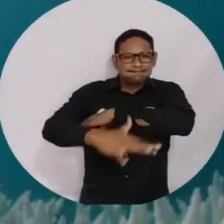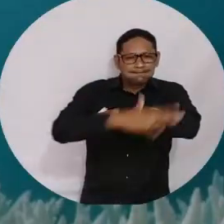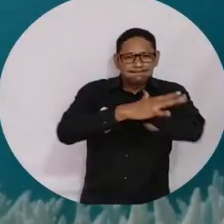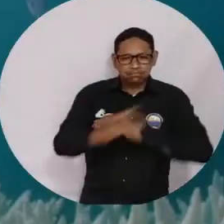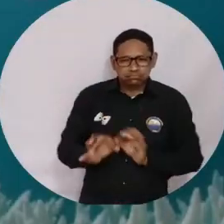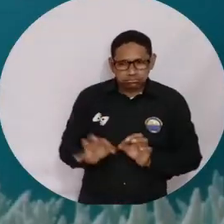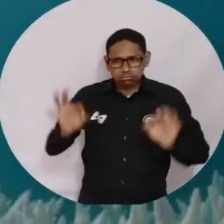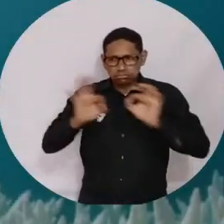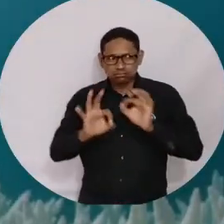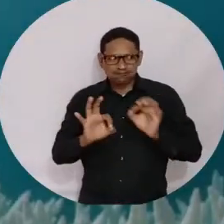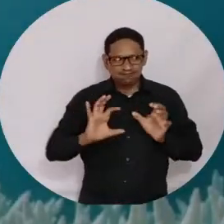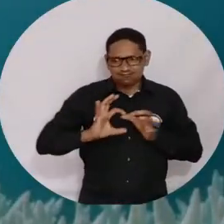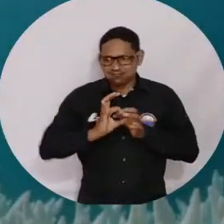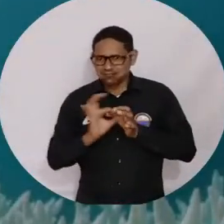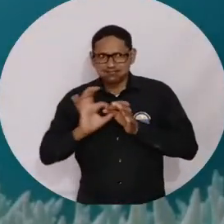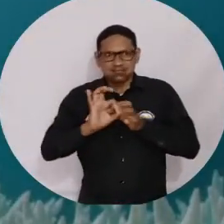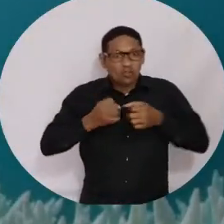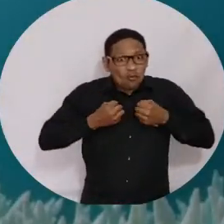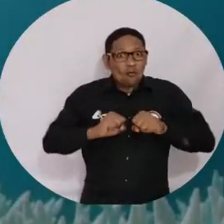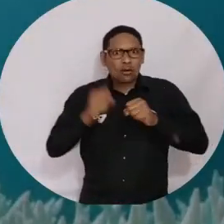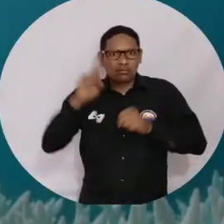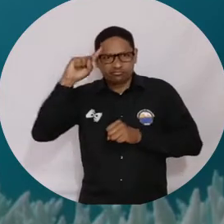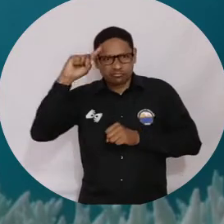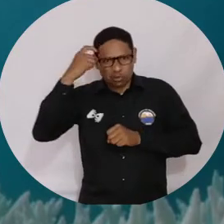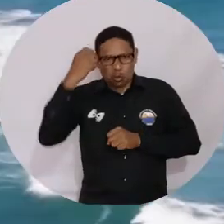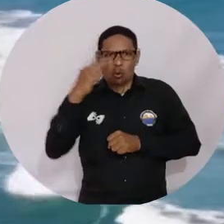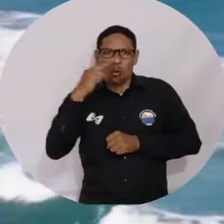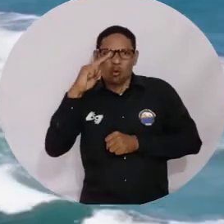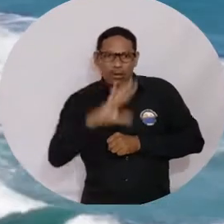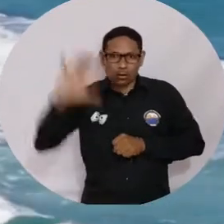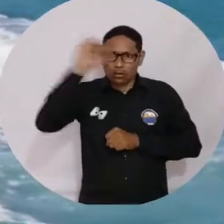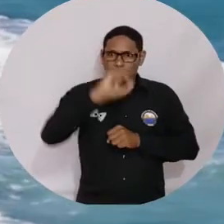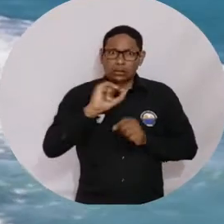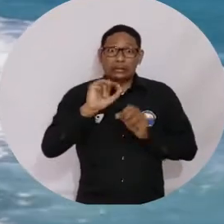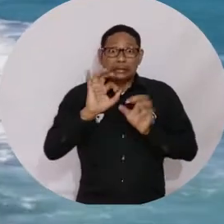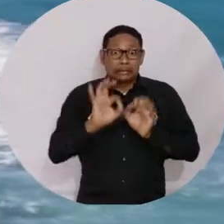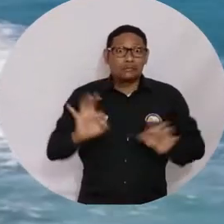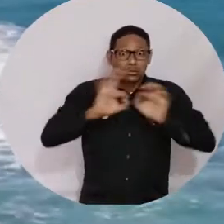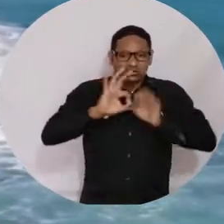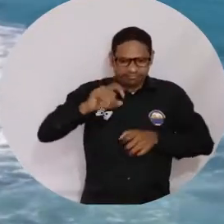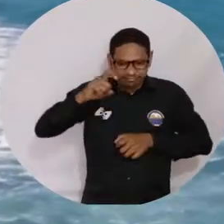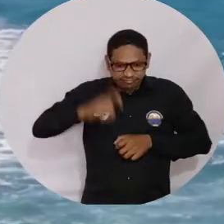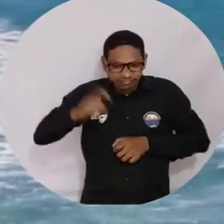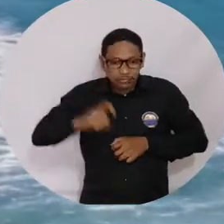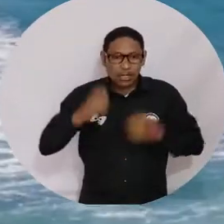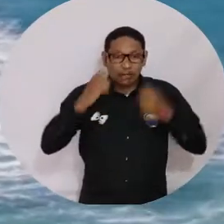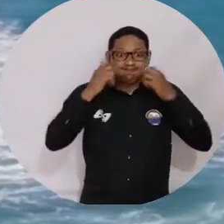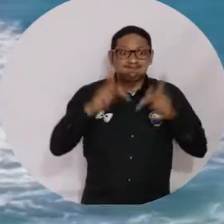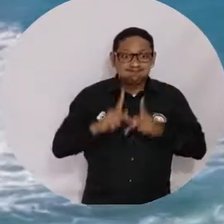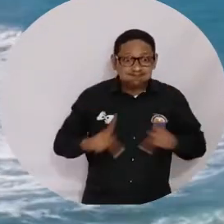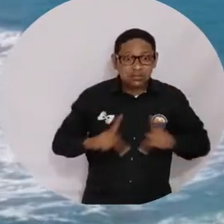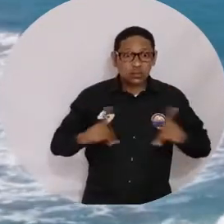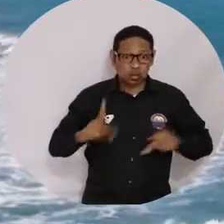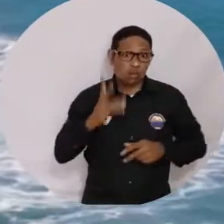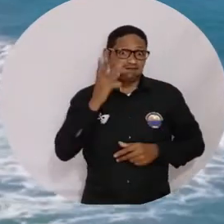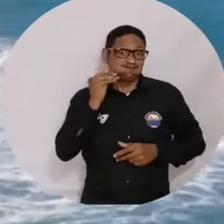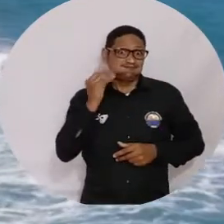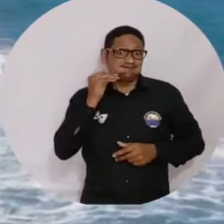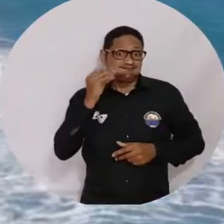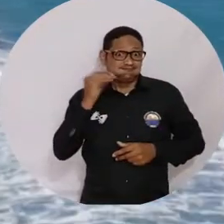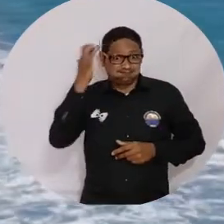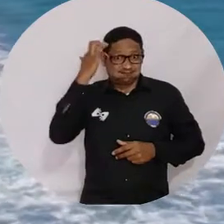estos esfuerzos que se vienen haciendo desde el gobierno nacional requieren de contar con personal en el país